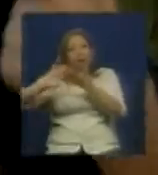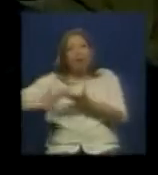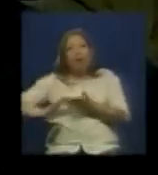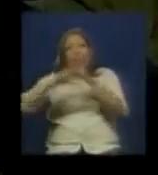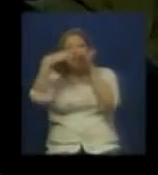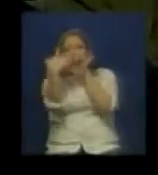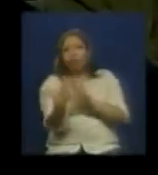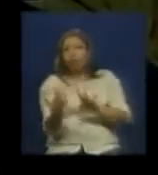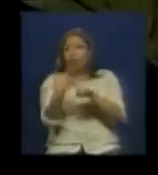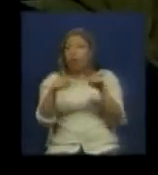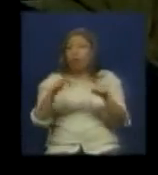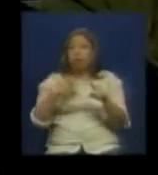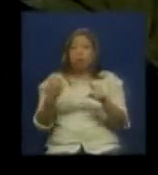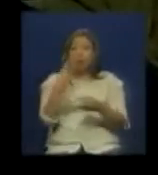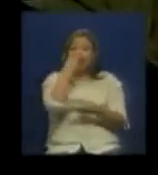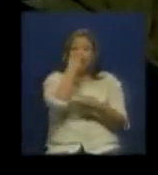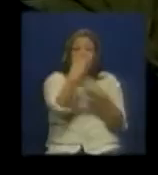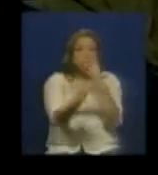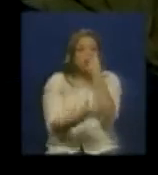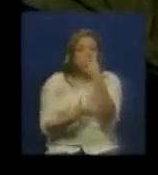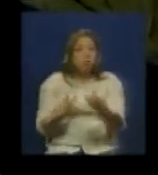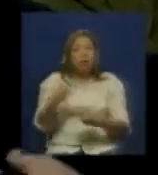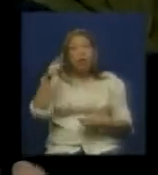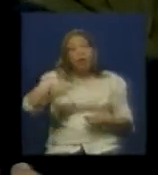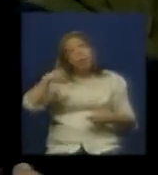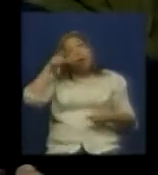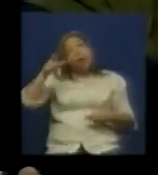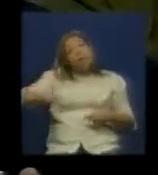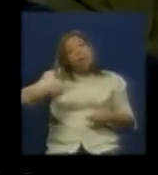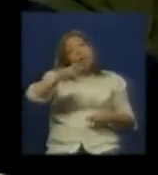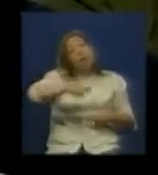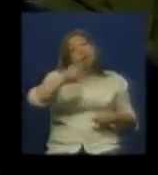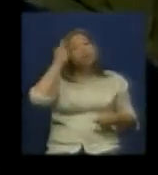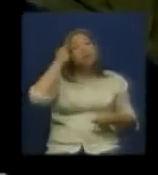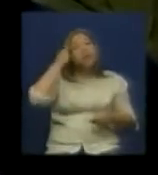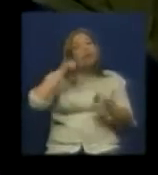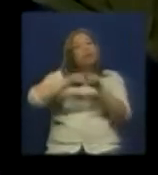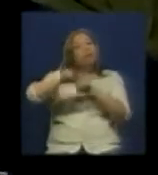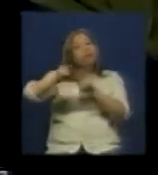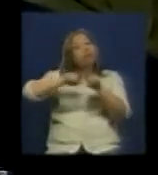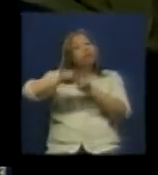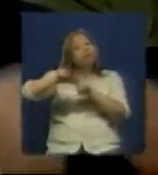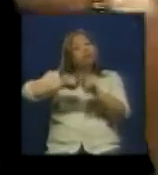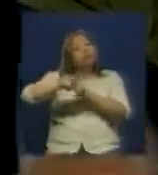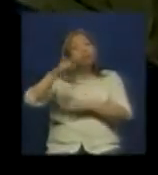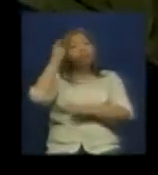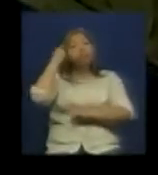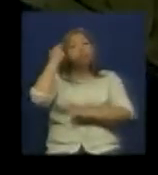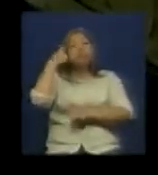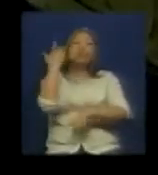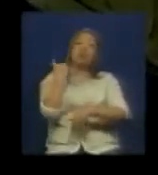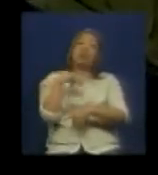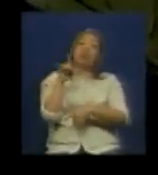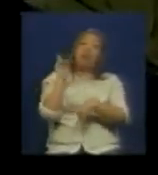también tenemos que hacer autocrítica nosotros hemos sido fallidos cuando nos dejamos clientelar en las instituciones